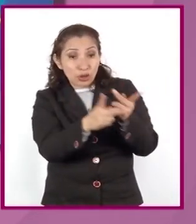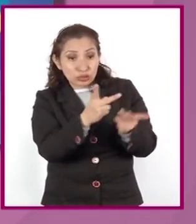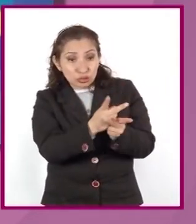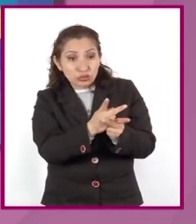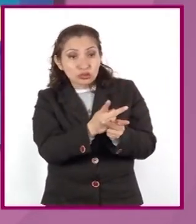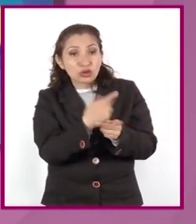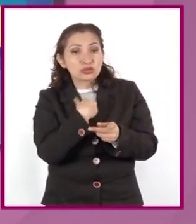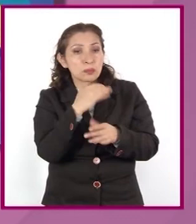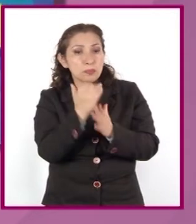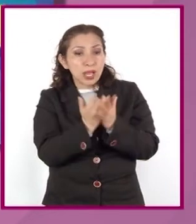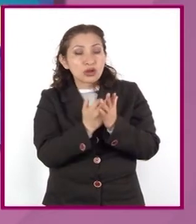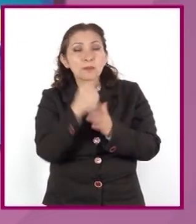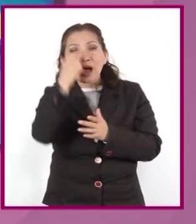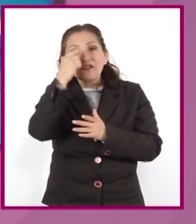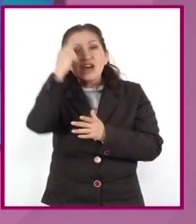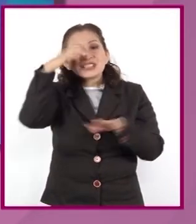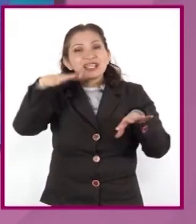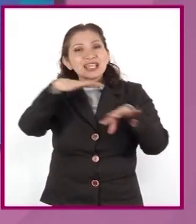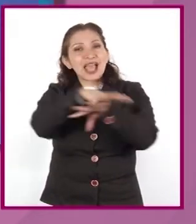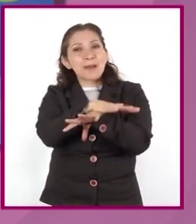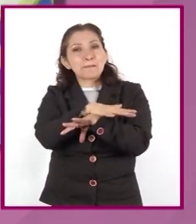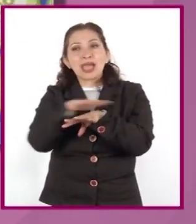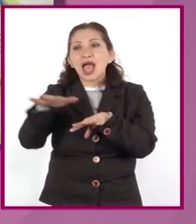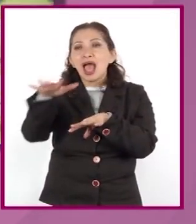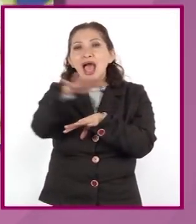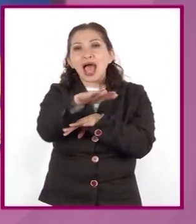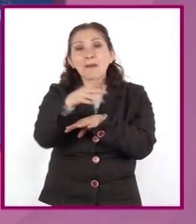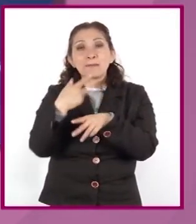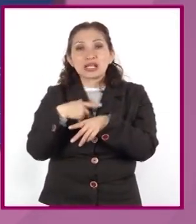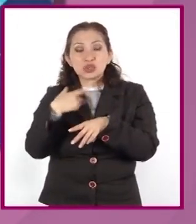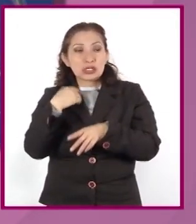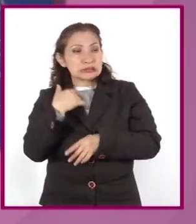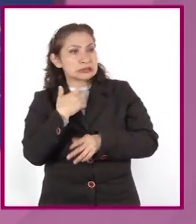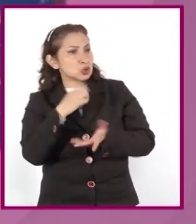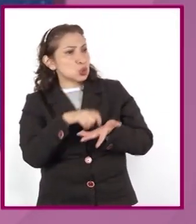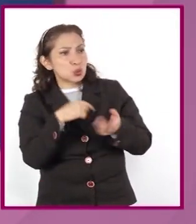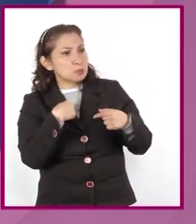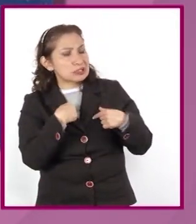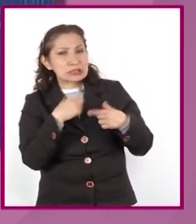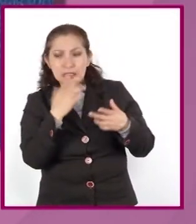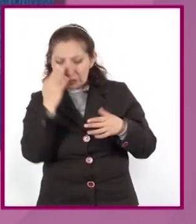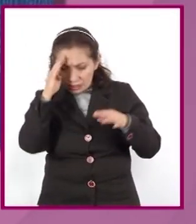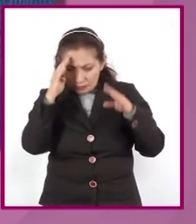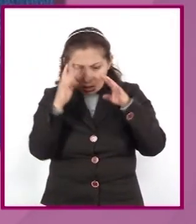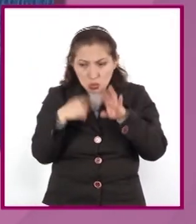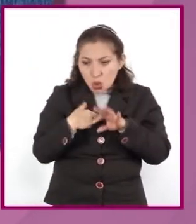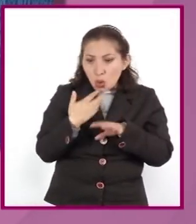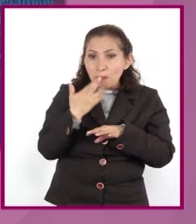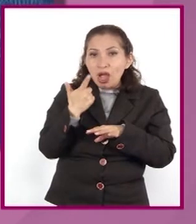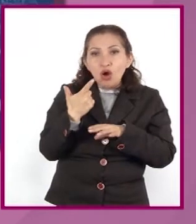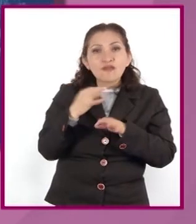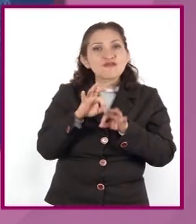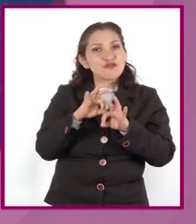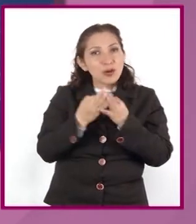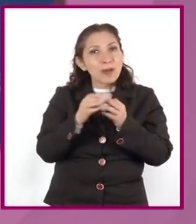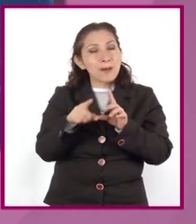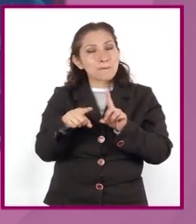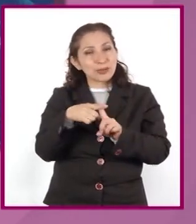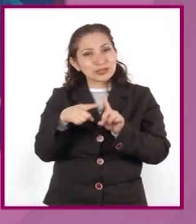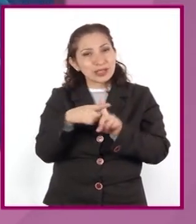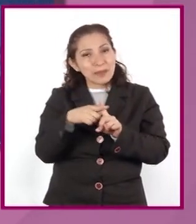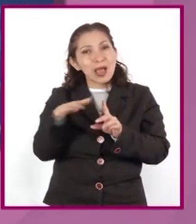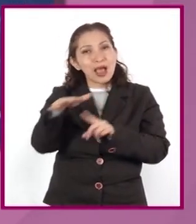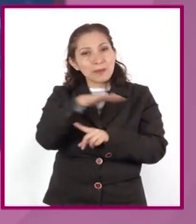impacto, más fácil cambiaremos las decisiones de los productores, teniendo un efecto positivo en nuestra manera de vivir y en el